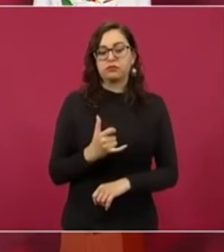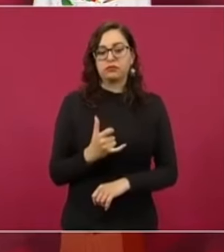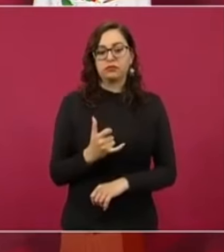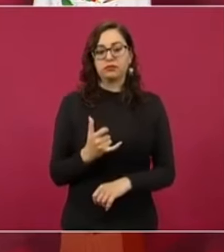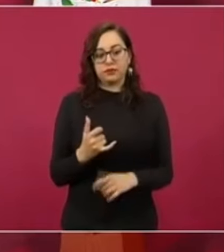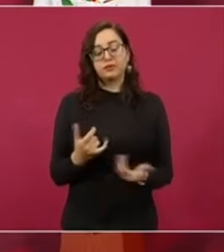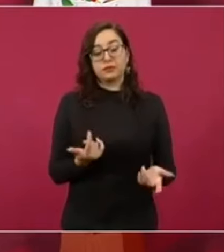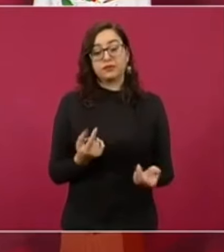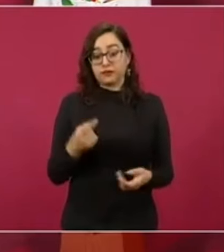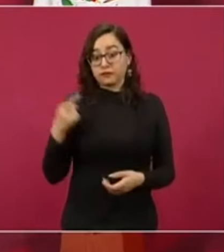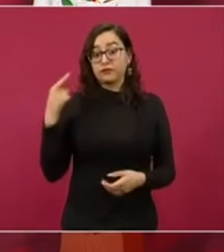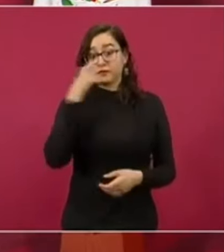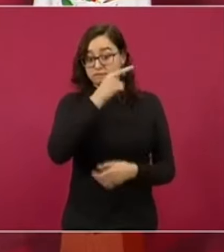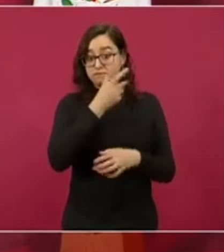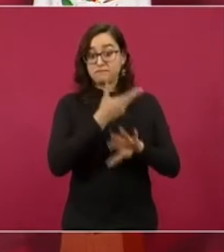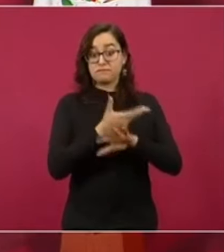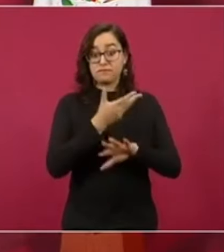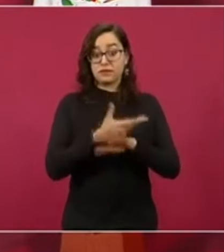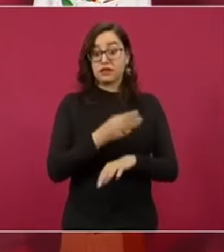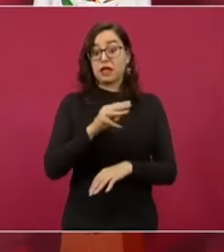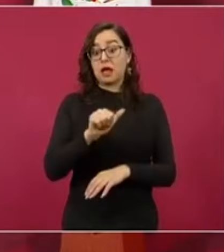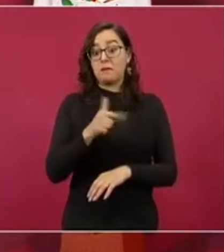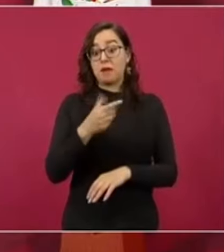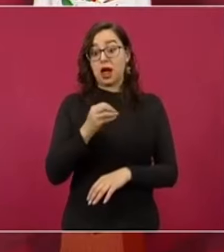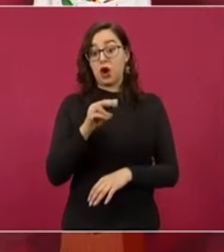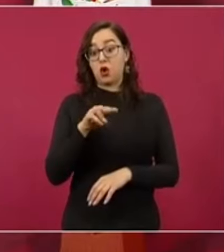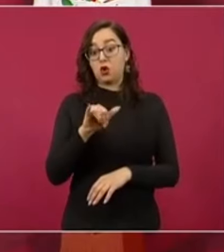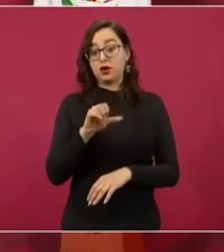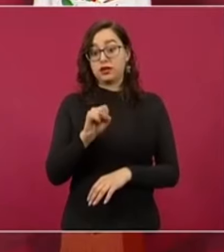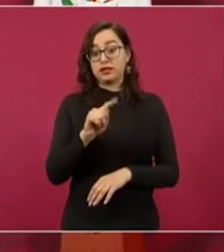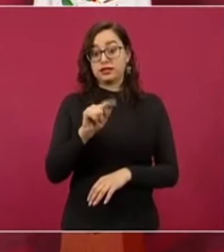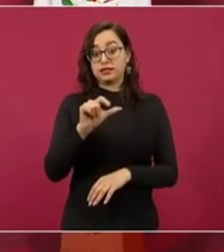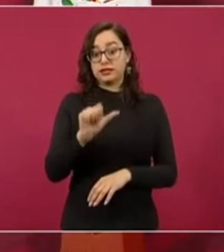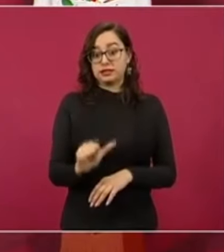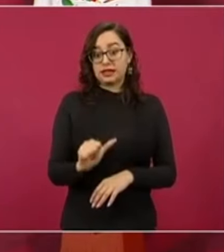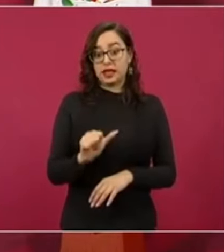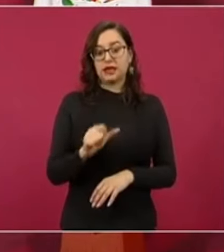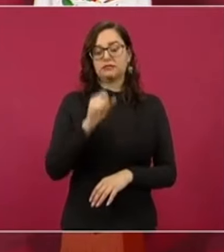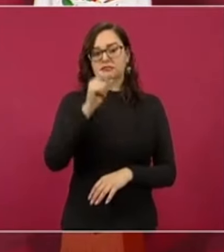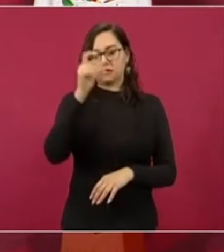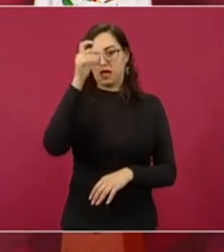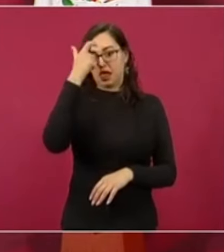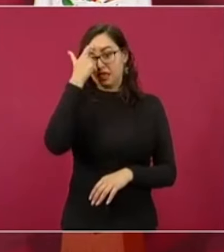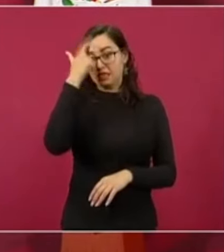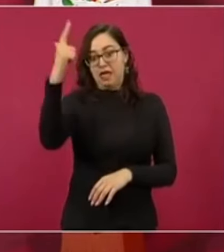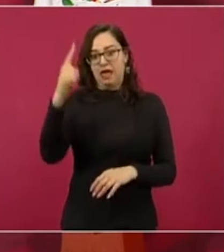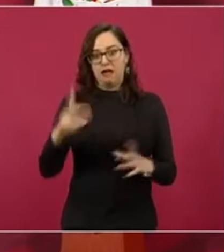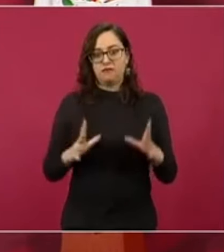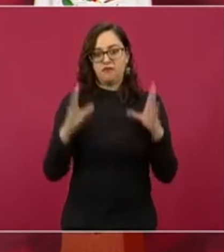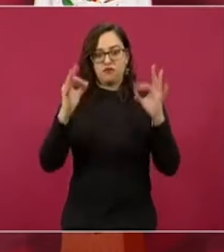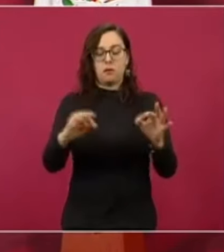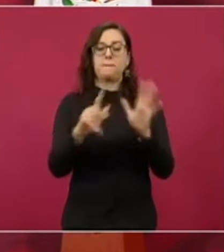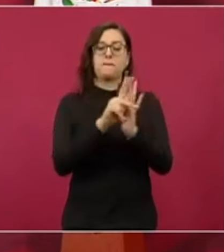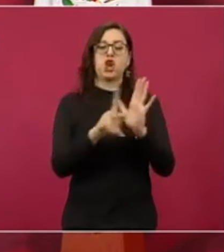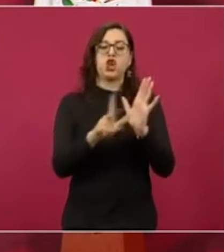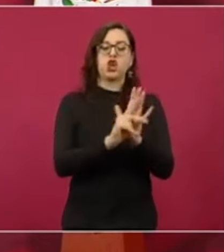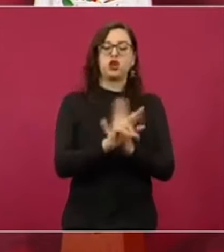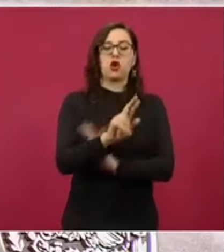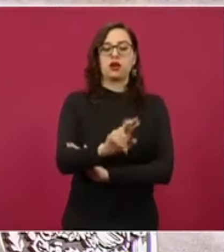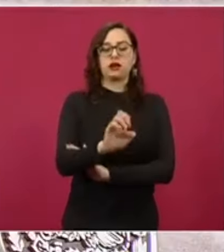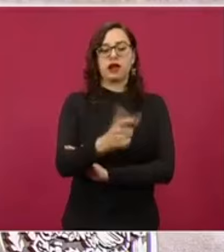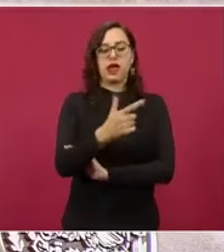magonista creó el periódico Regeneración y